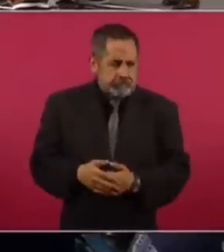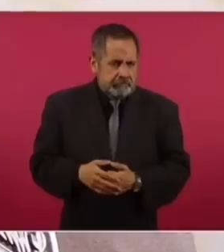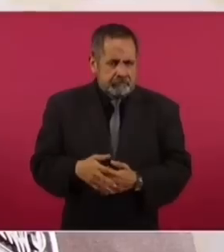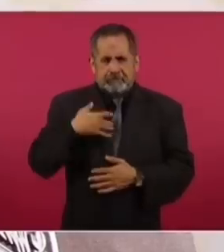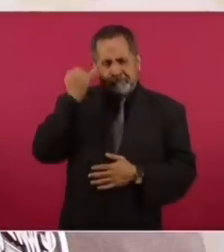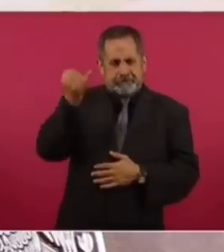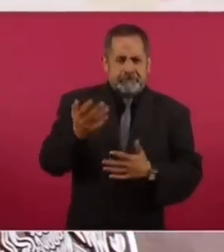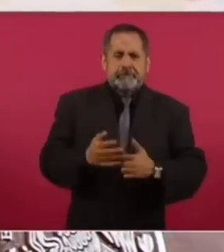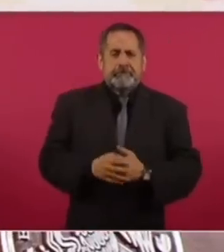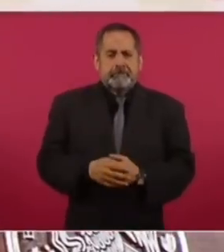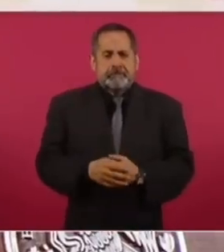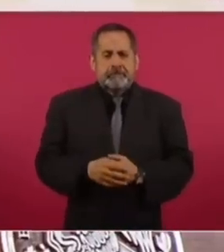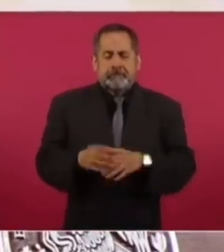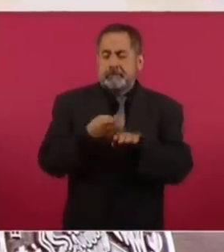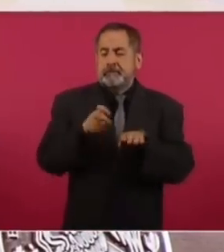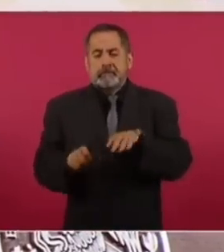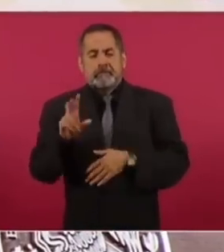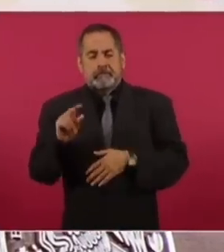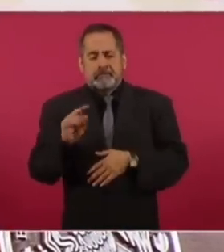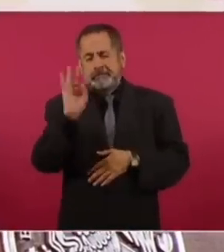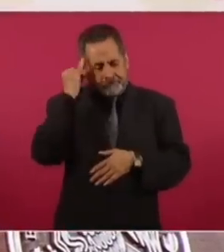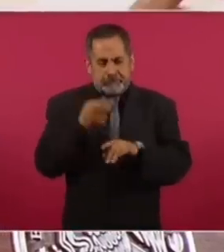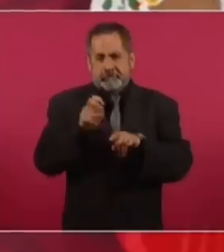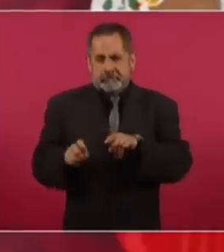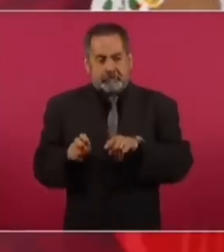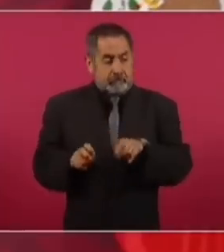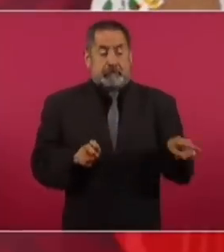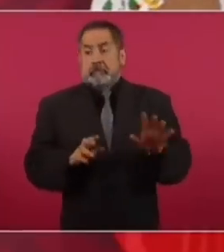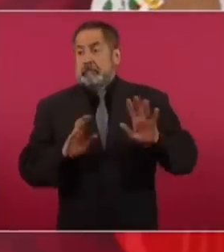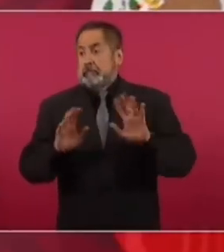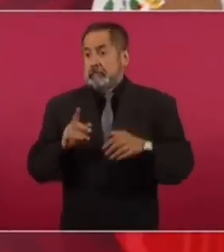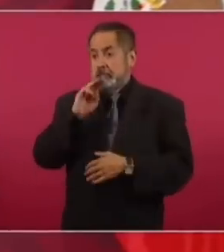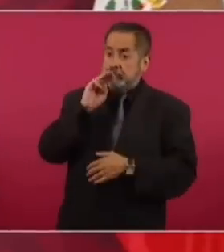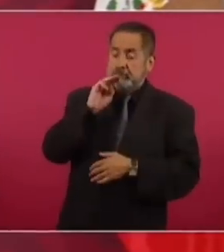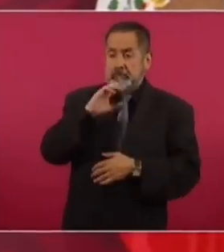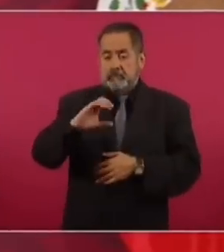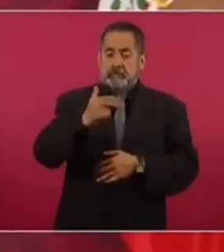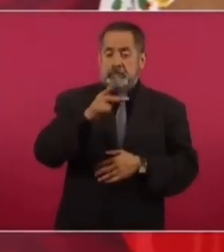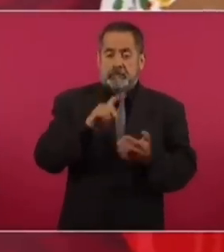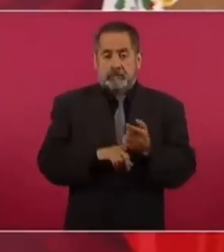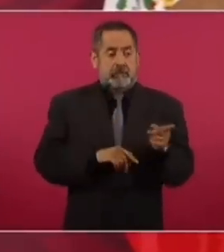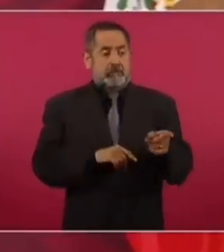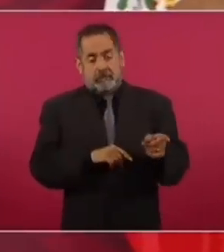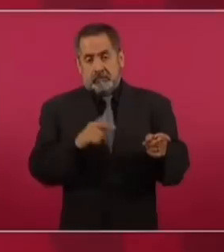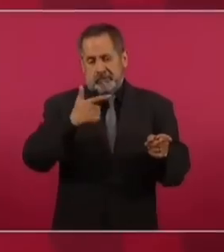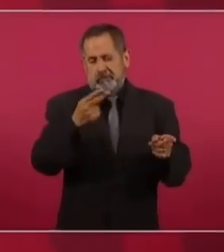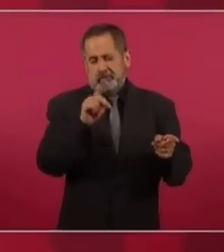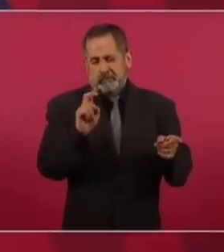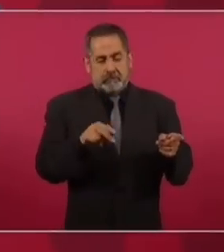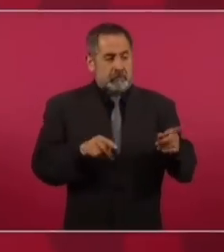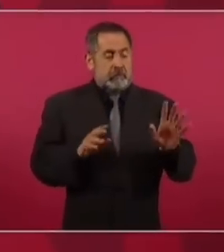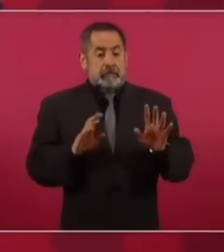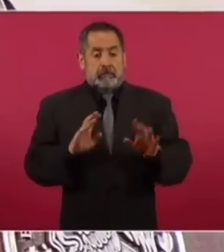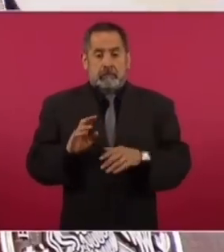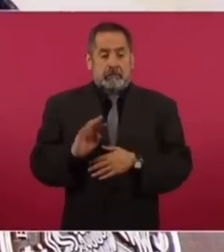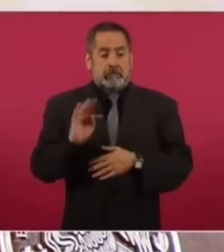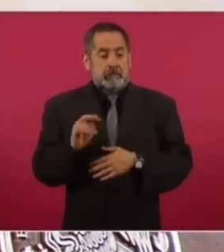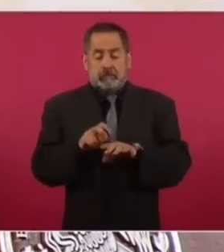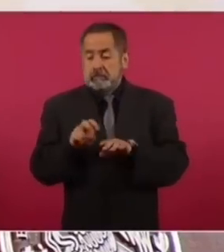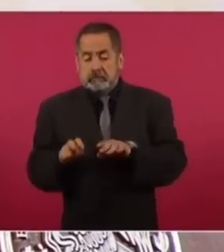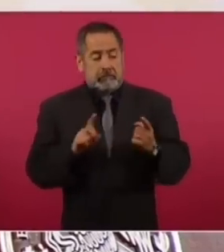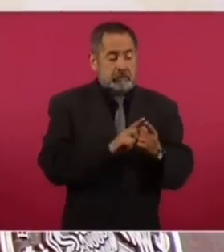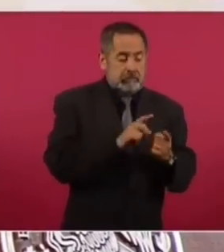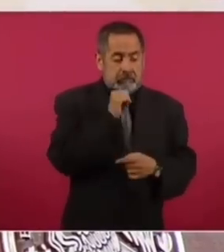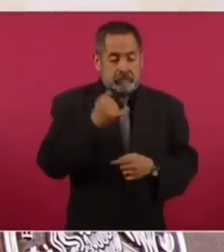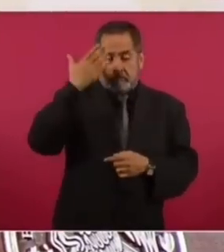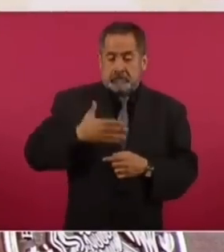imagínense que no me bajo de la camioneta, porque es la mamá de Guzmán Loera y me puede ir mal